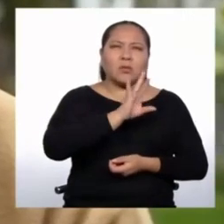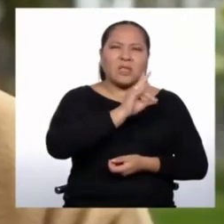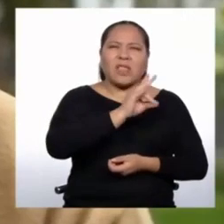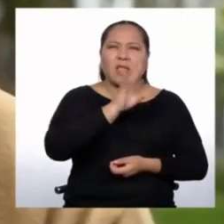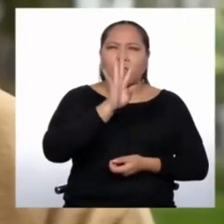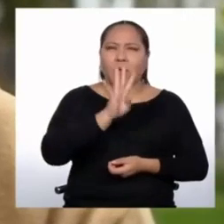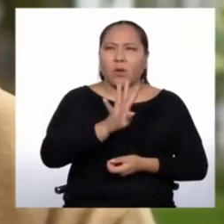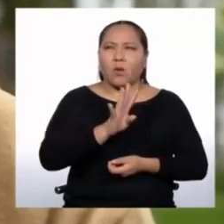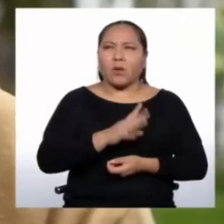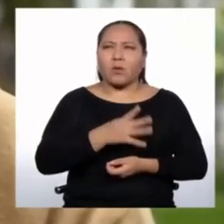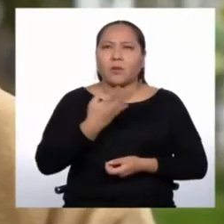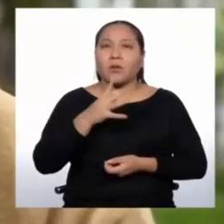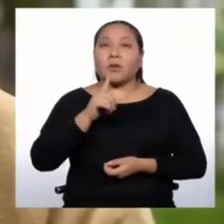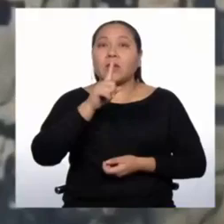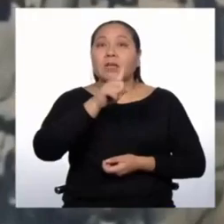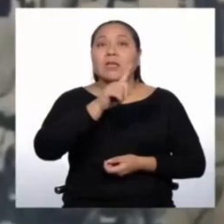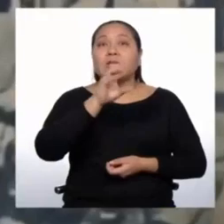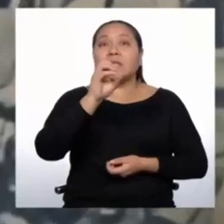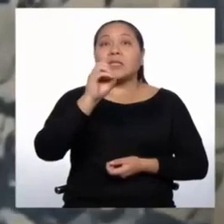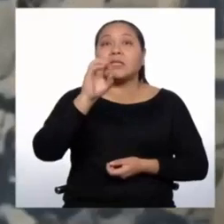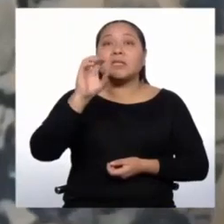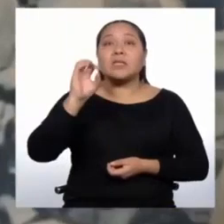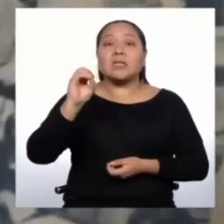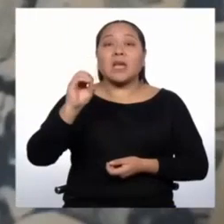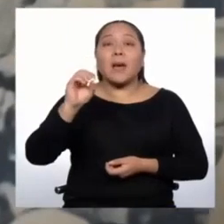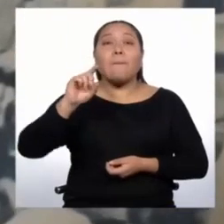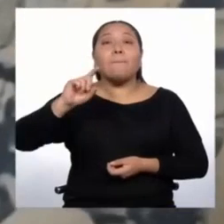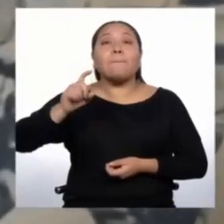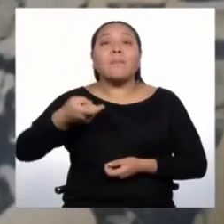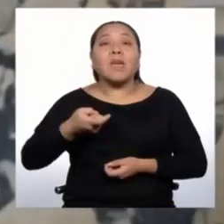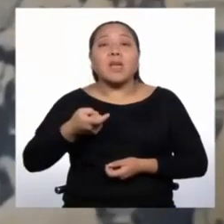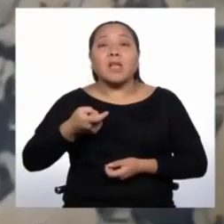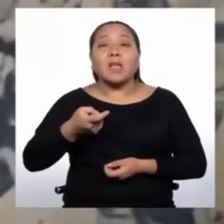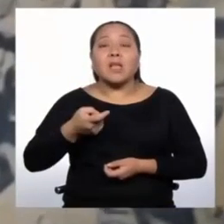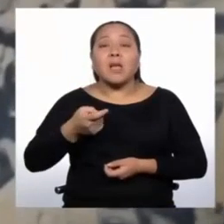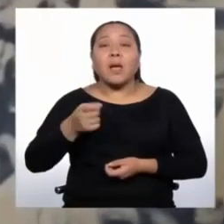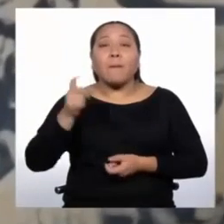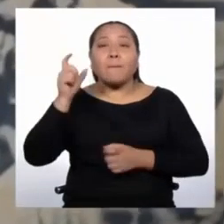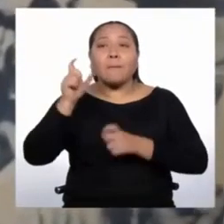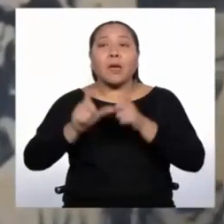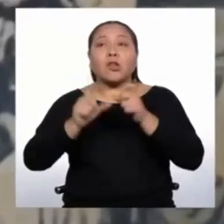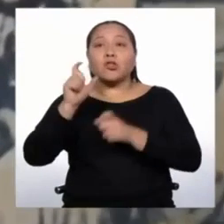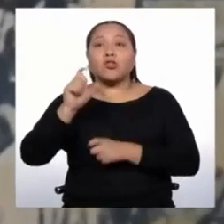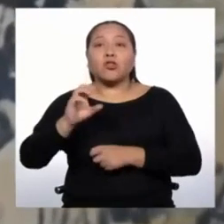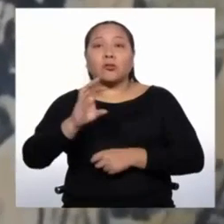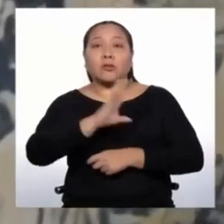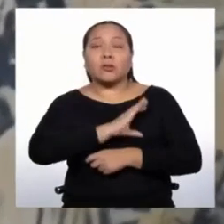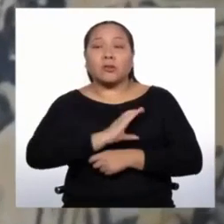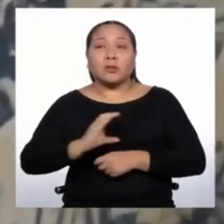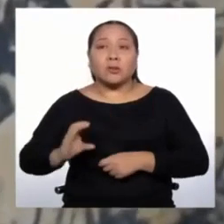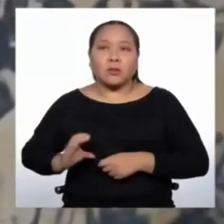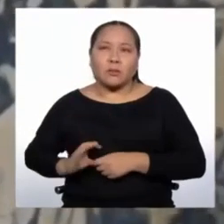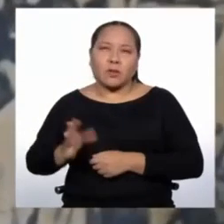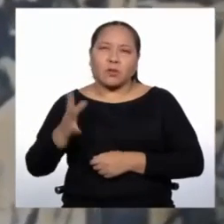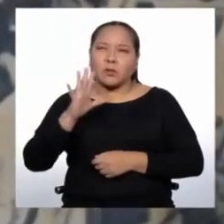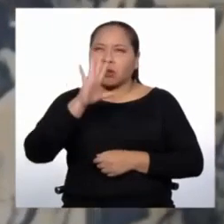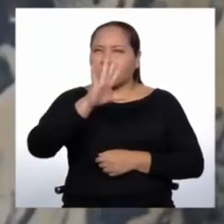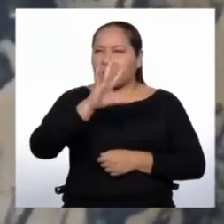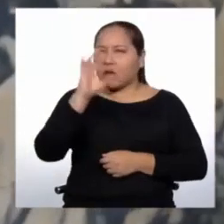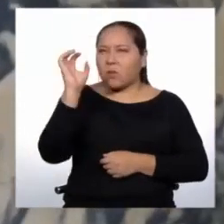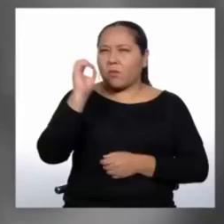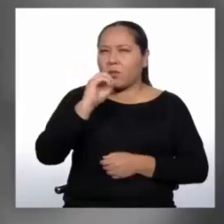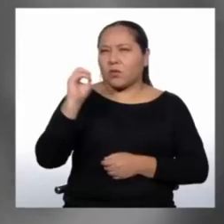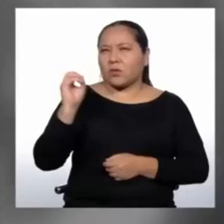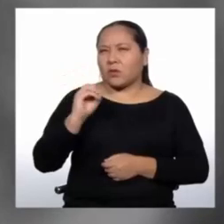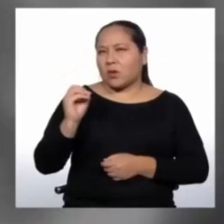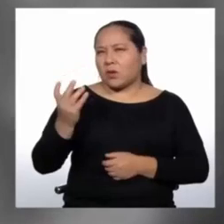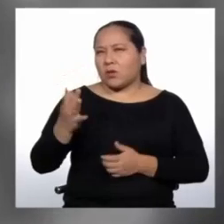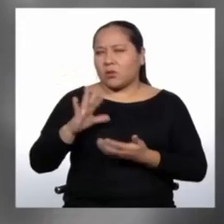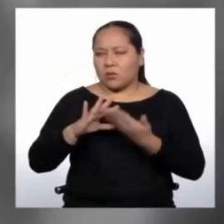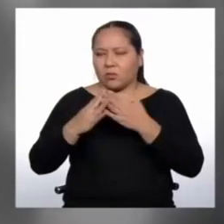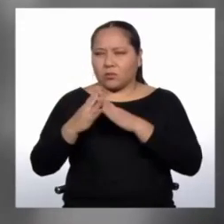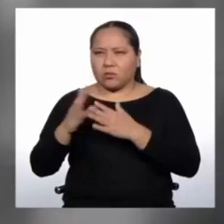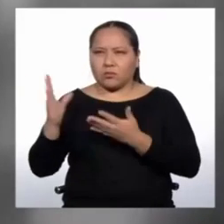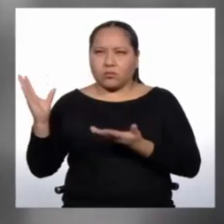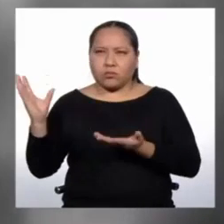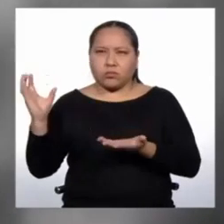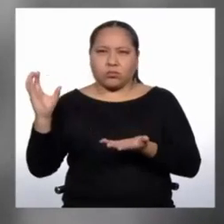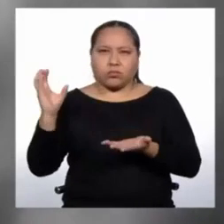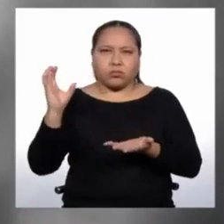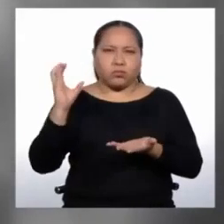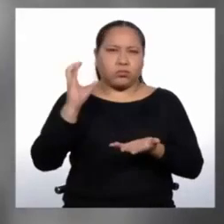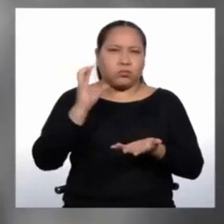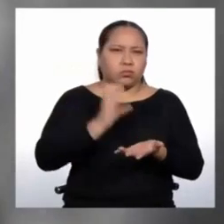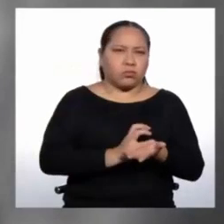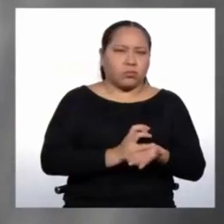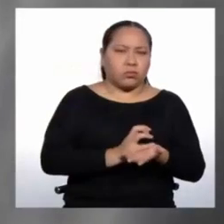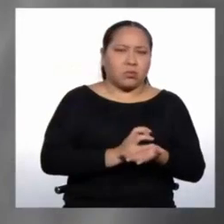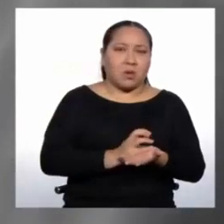aproximadamente 100.000 chinos, que en ese momento representaban como un 5% de la población. Es como si